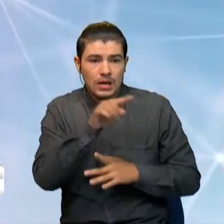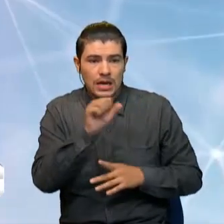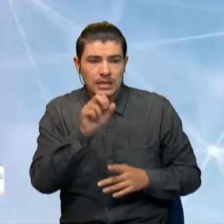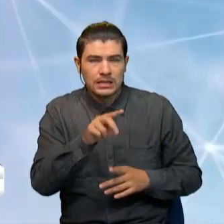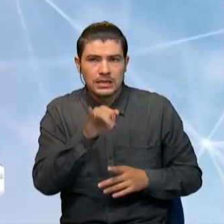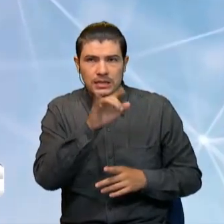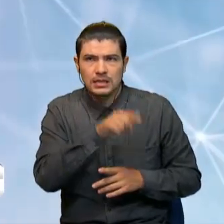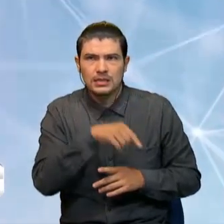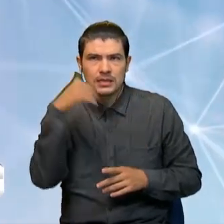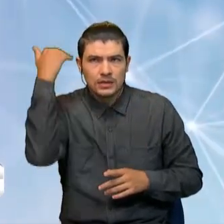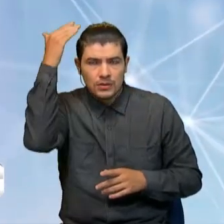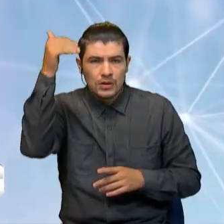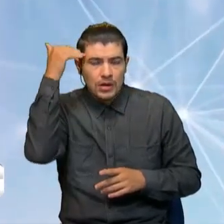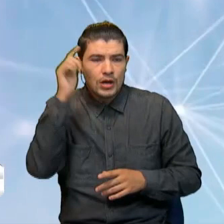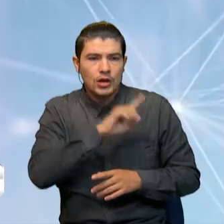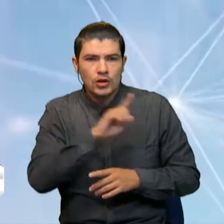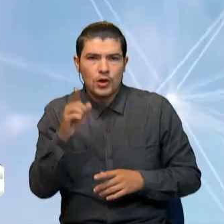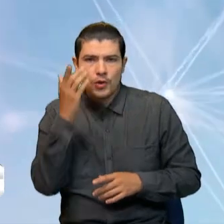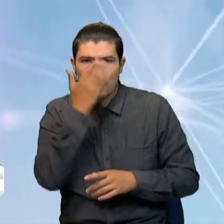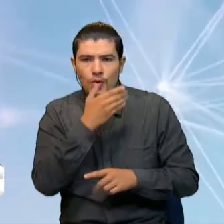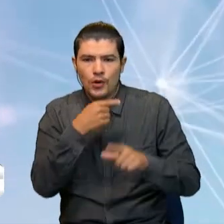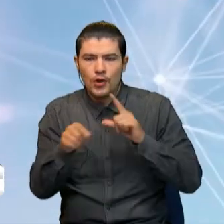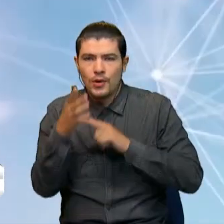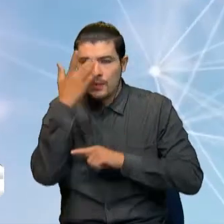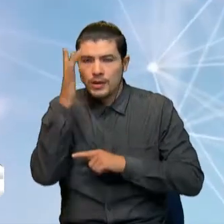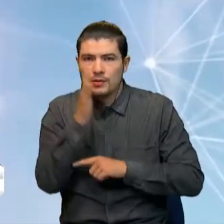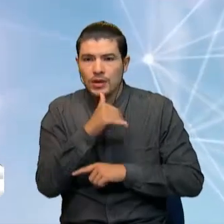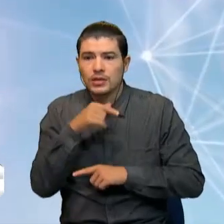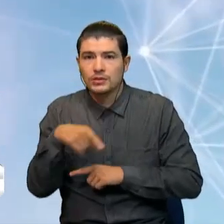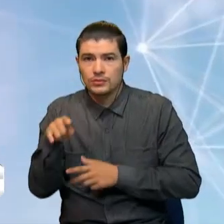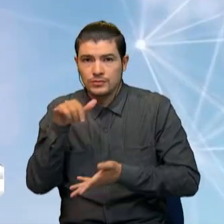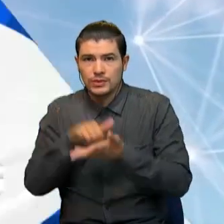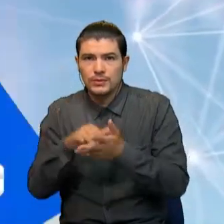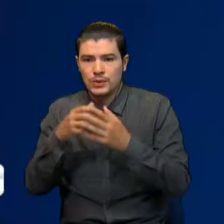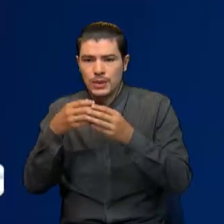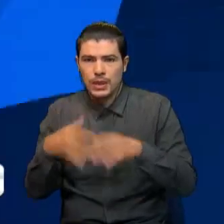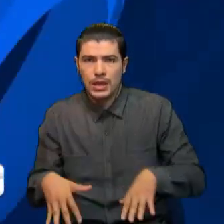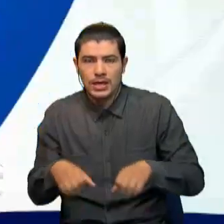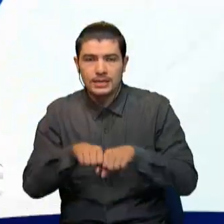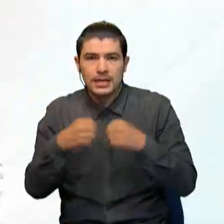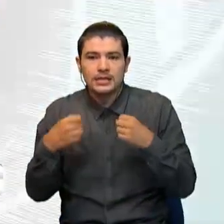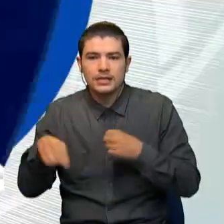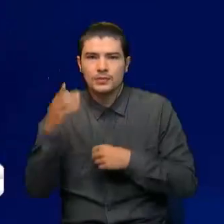inocente. No mandan pruebas porque no existen pruebas. El montaje se está desmoronando.